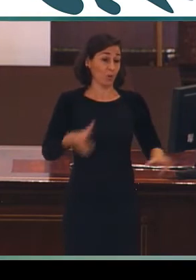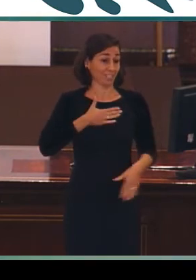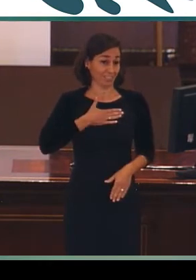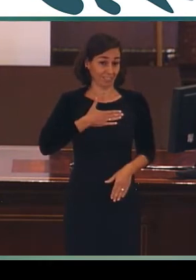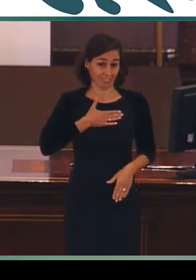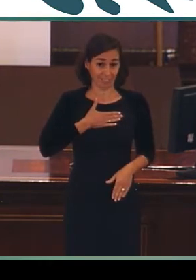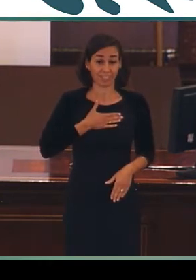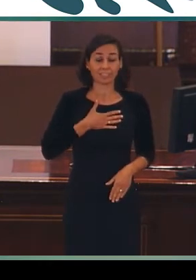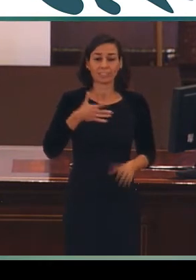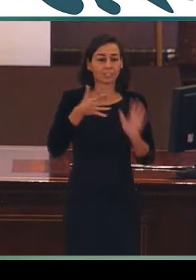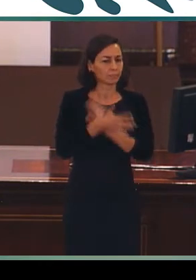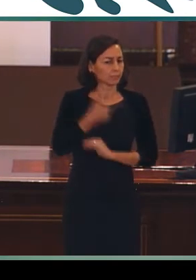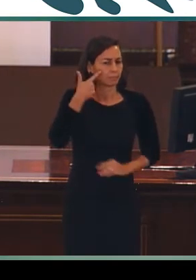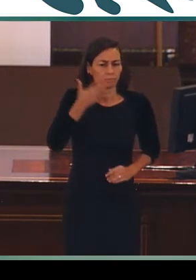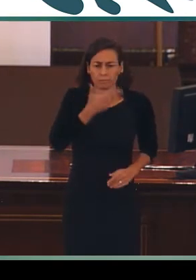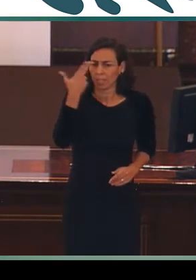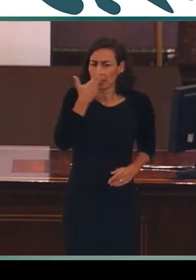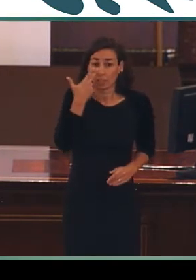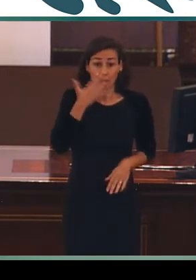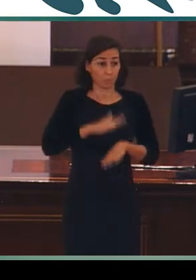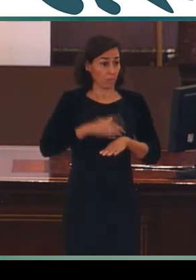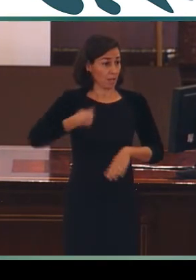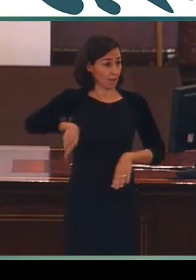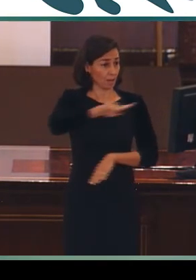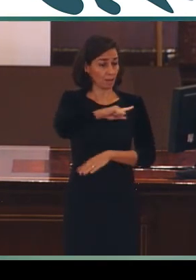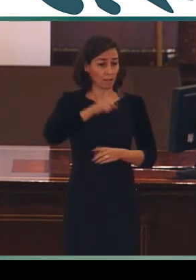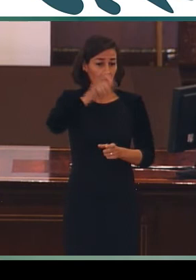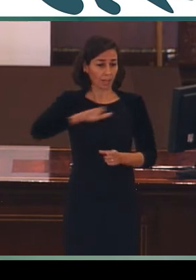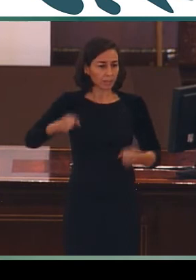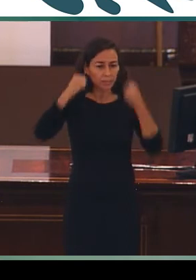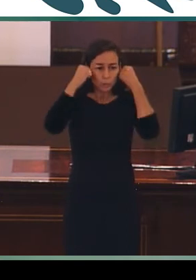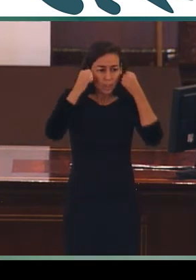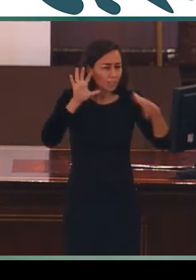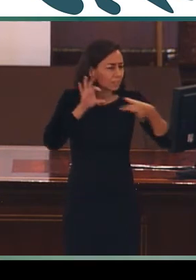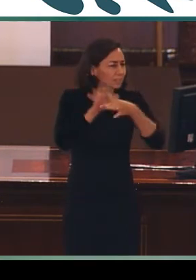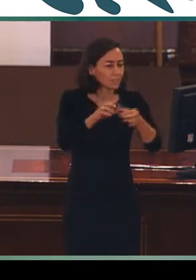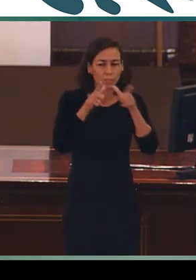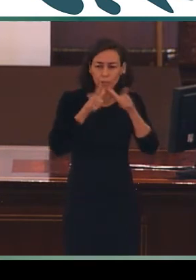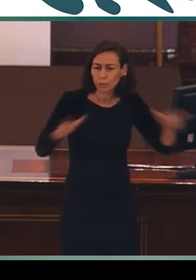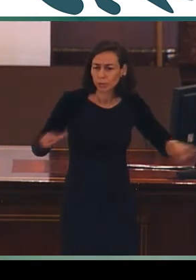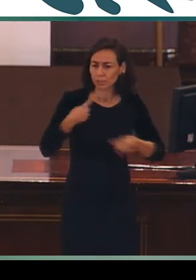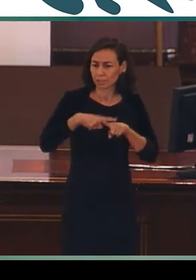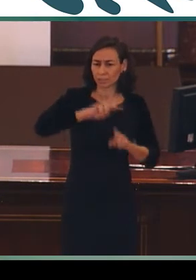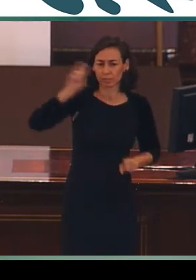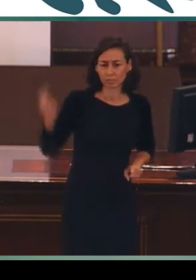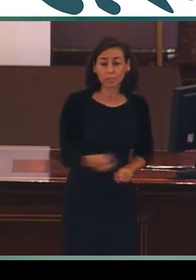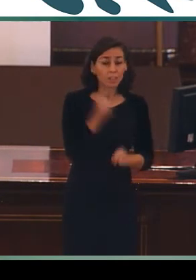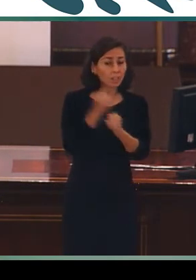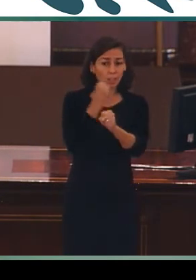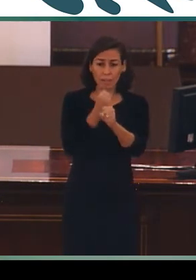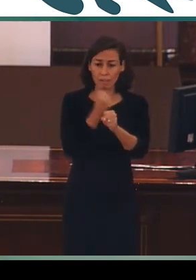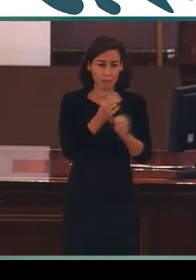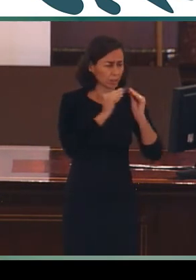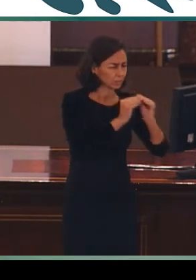subrayar el enorme interés que tiene para los estudios lingüísticos hoy en día todos los trabajos